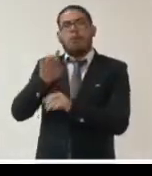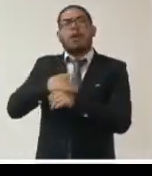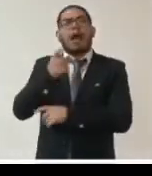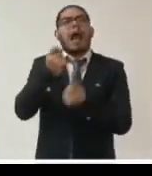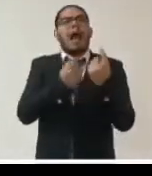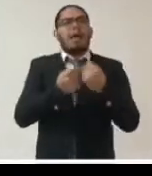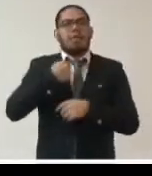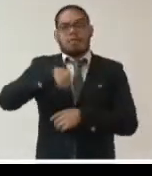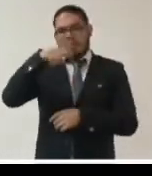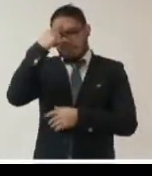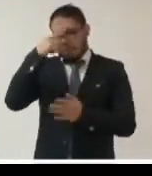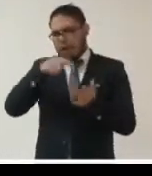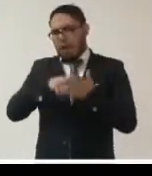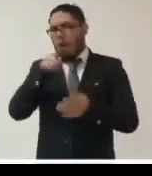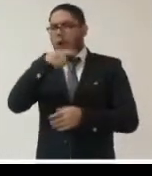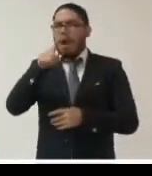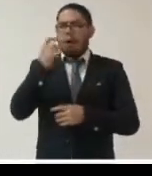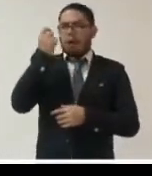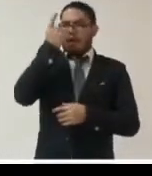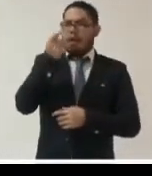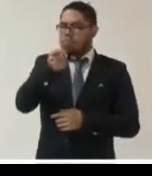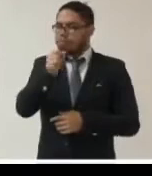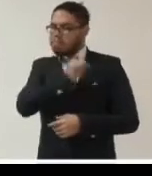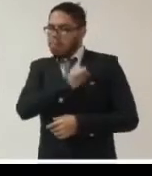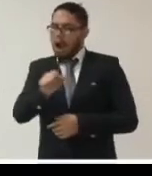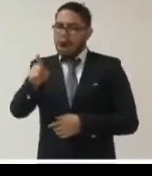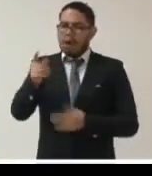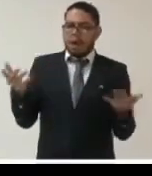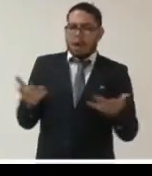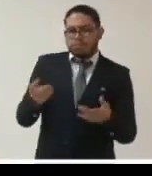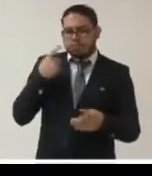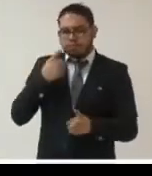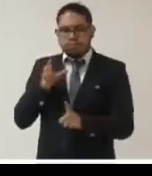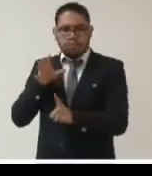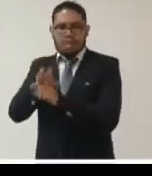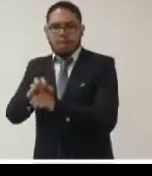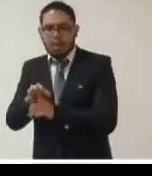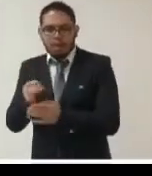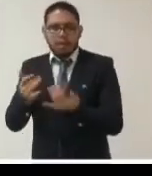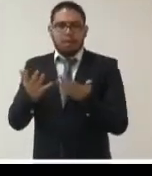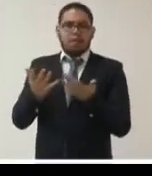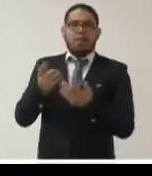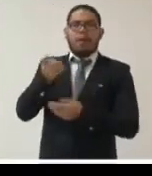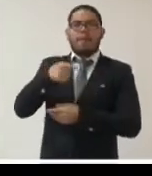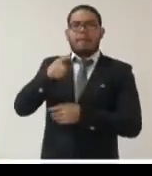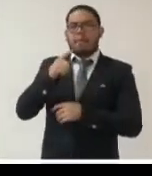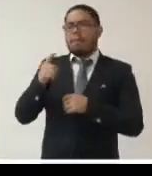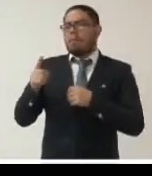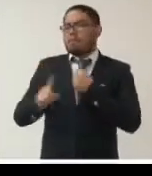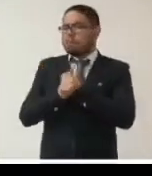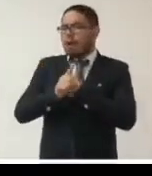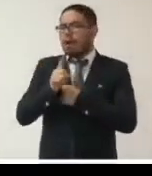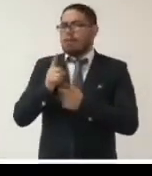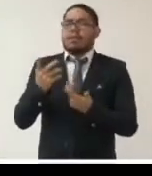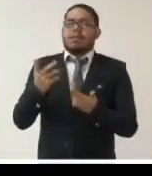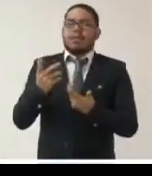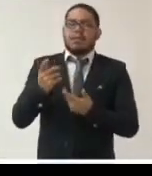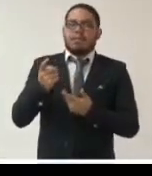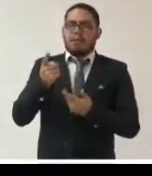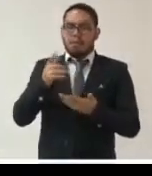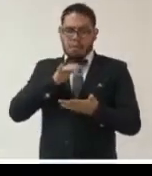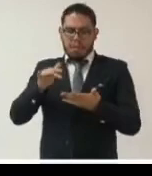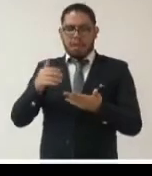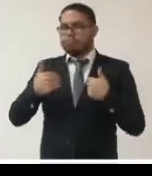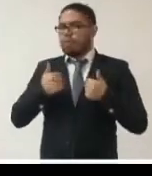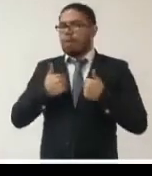creadores malévolos de una normativa densa opaca complicadísima que complica la vida con formularios ilegibles que se